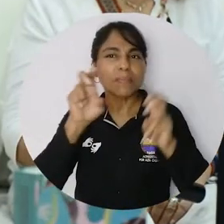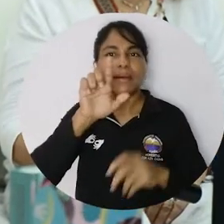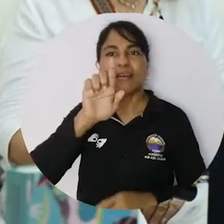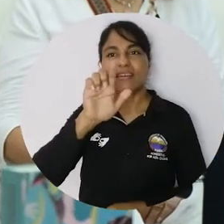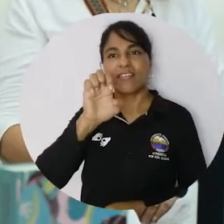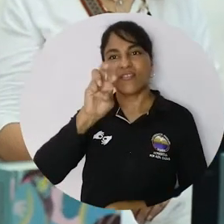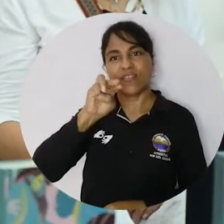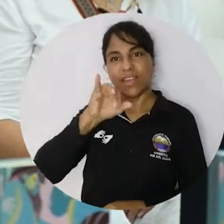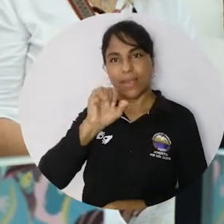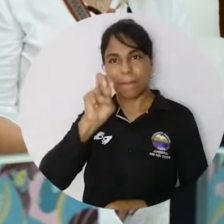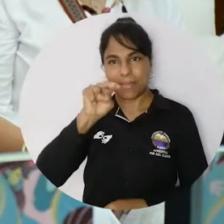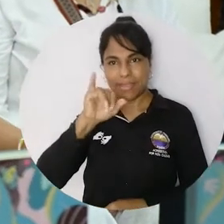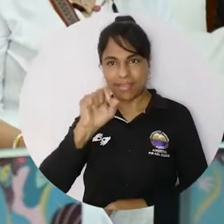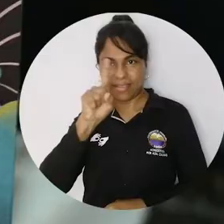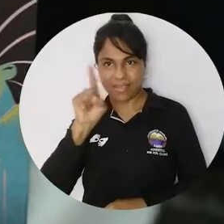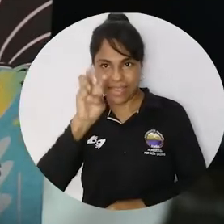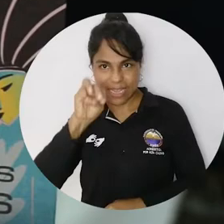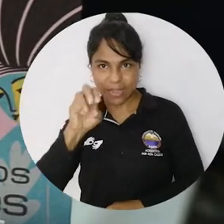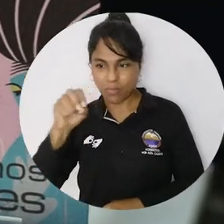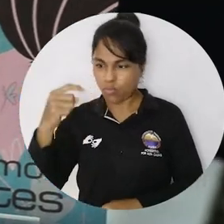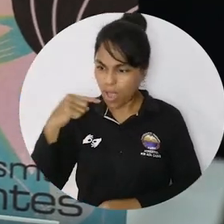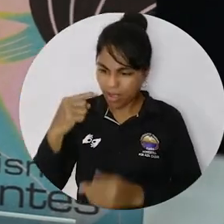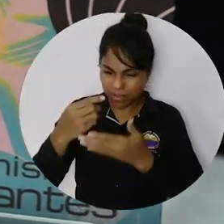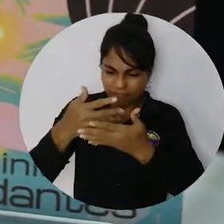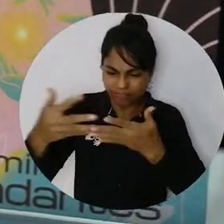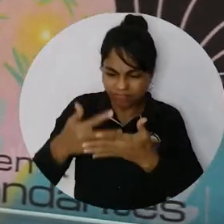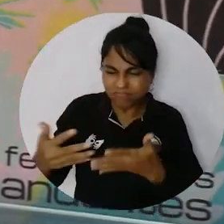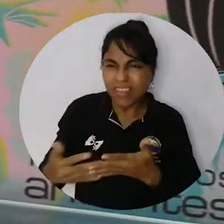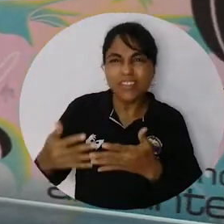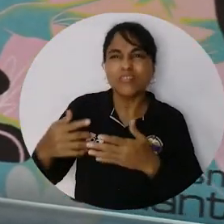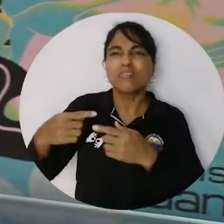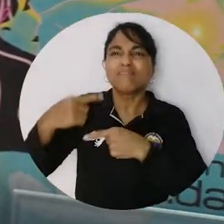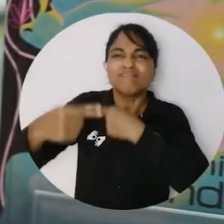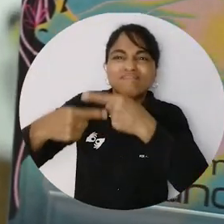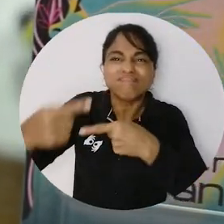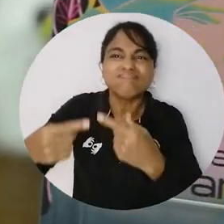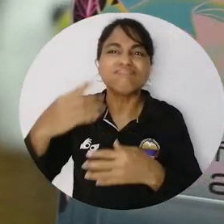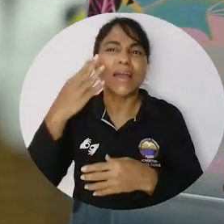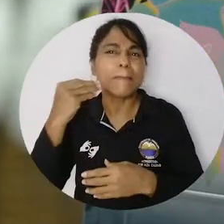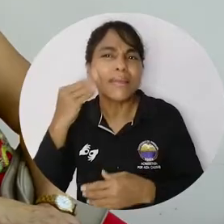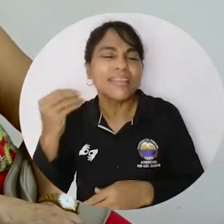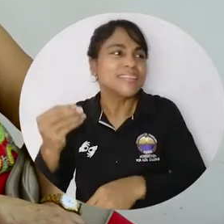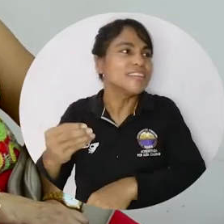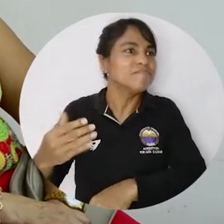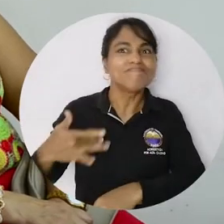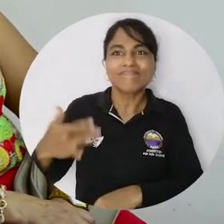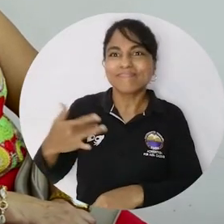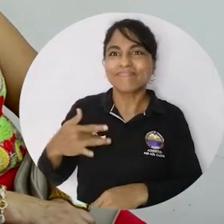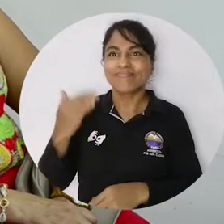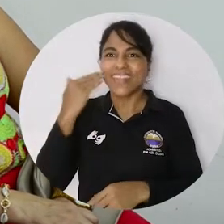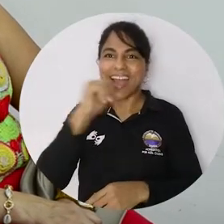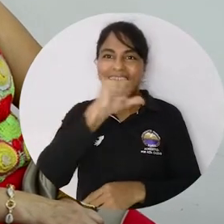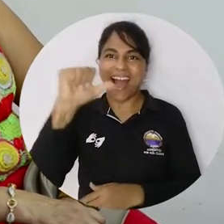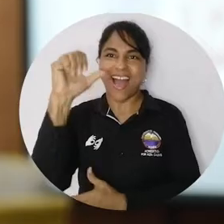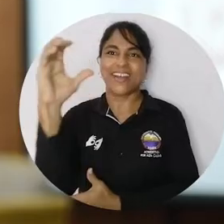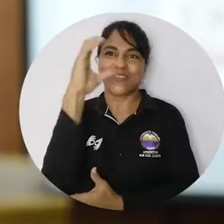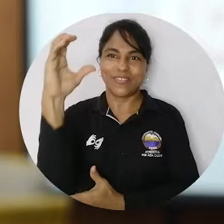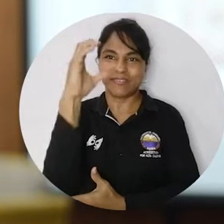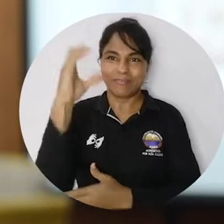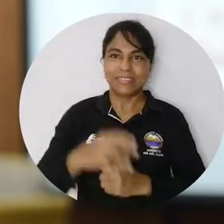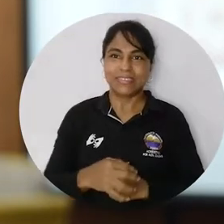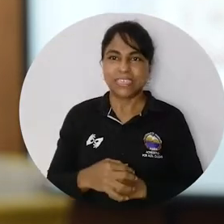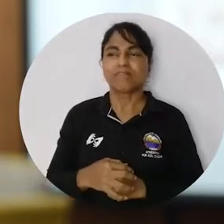Feminismos Andantes, una compilación de textos con diversas experiencias, historias y sensaciones de mujeres colombianas.